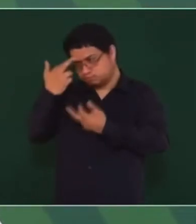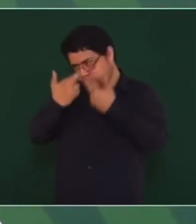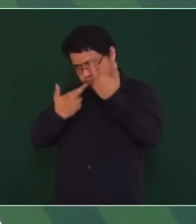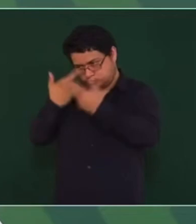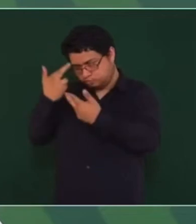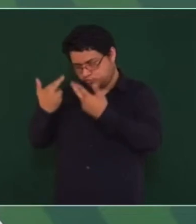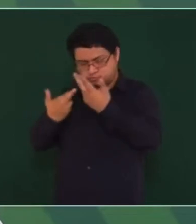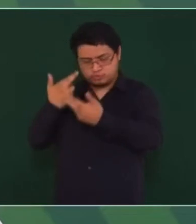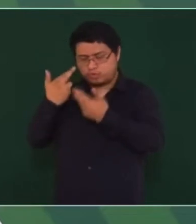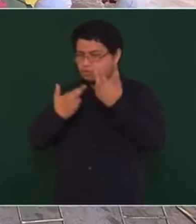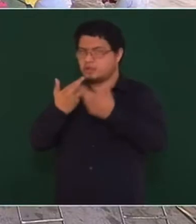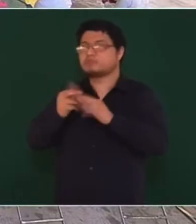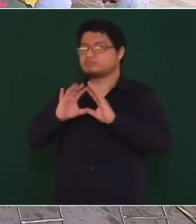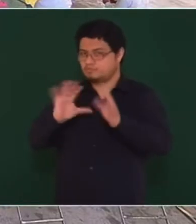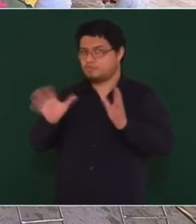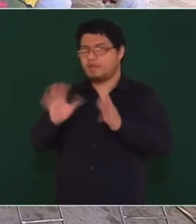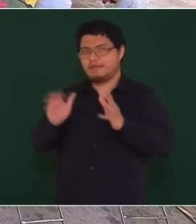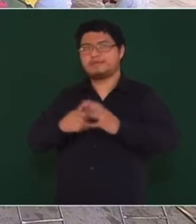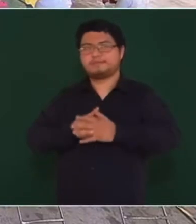realizando